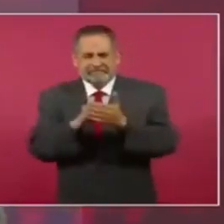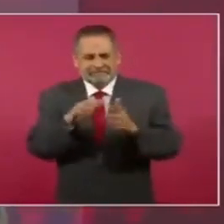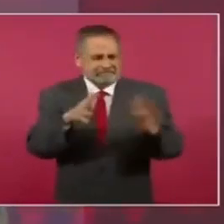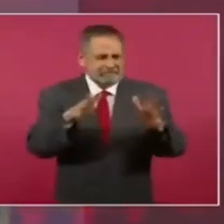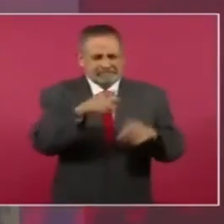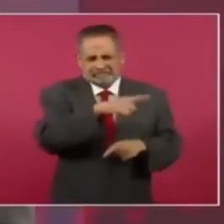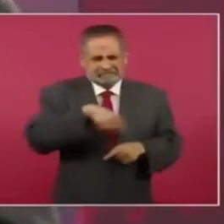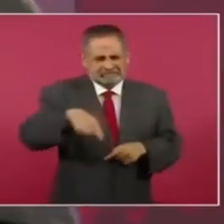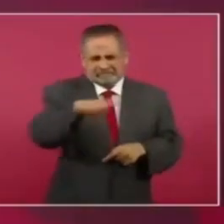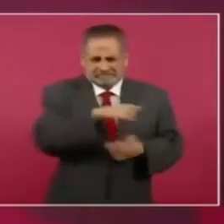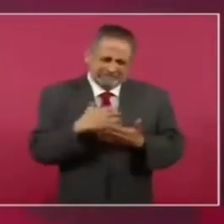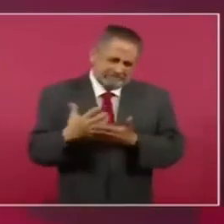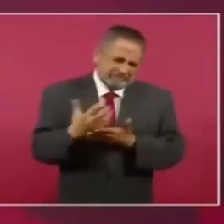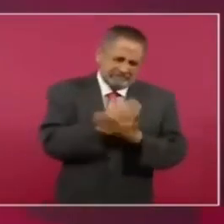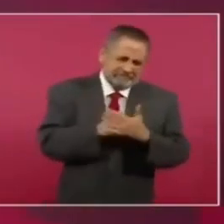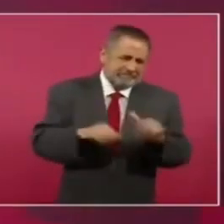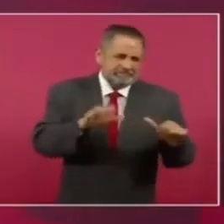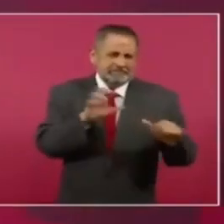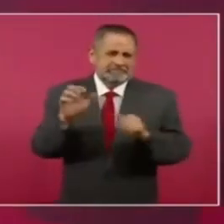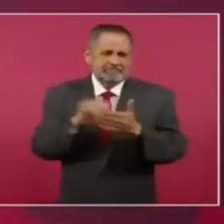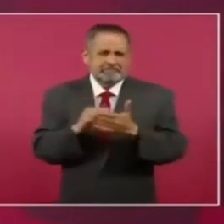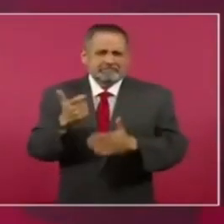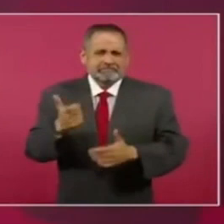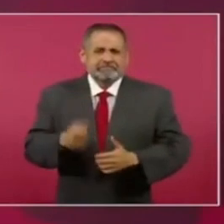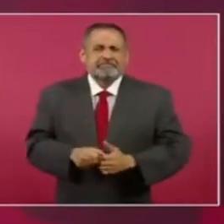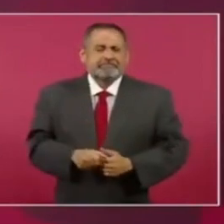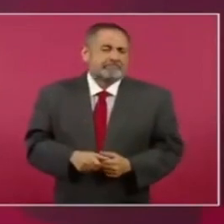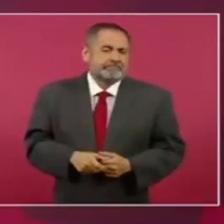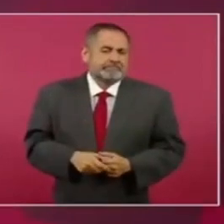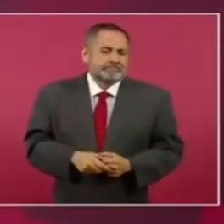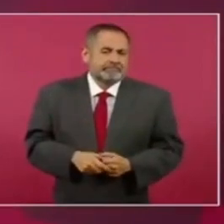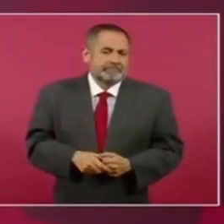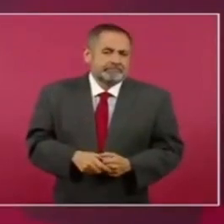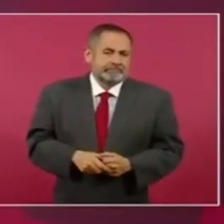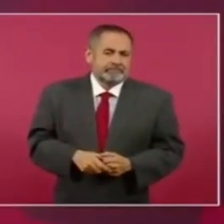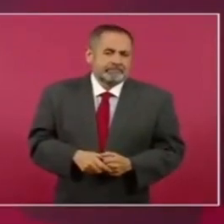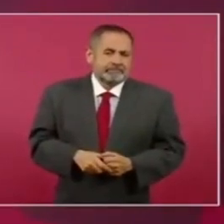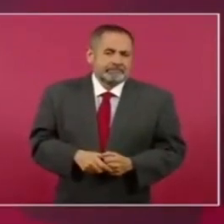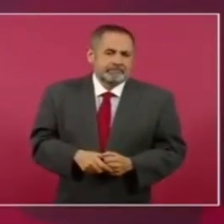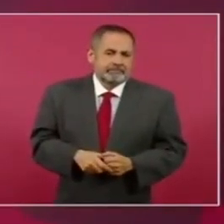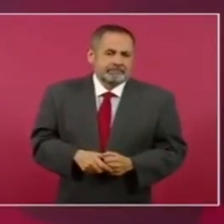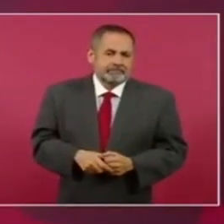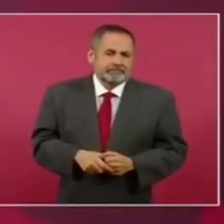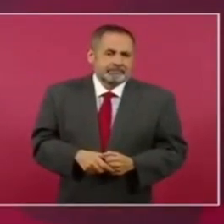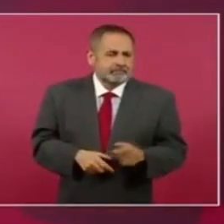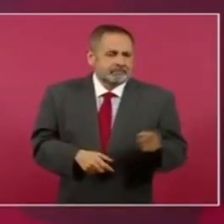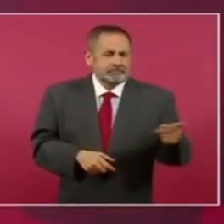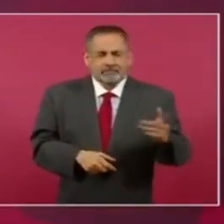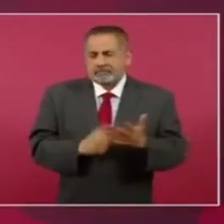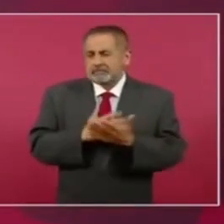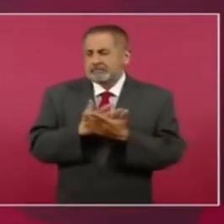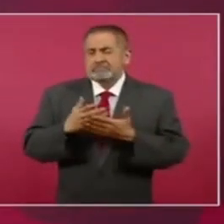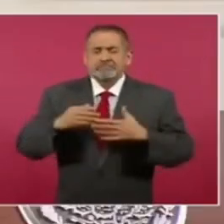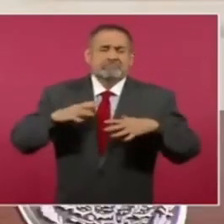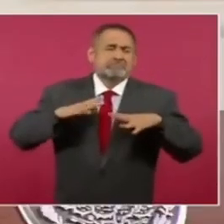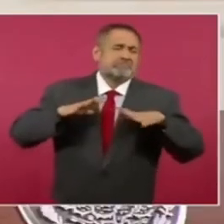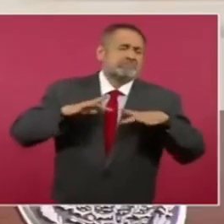y se dan la gran vida,